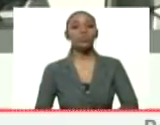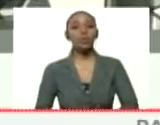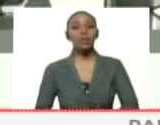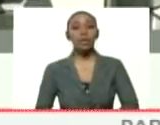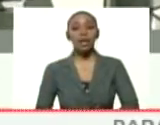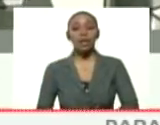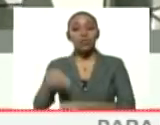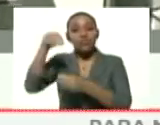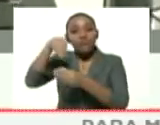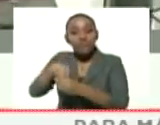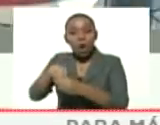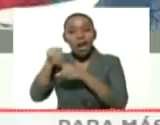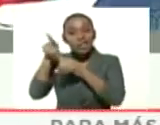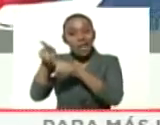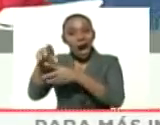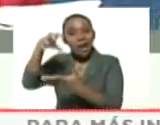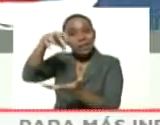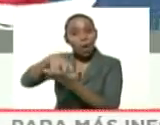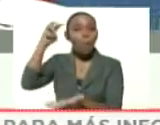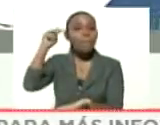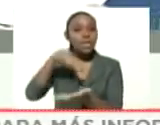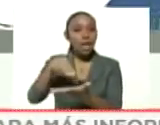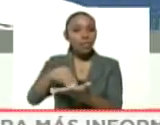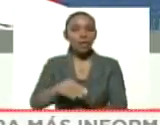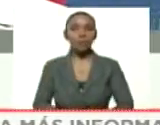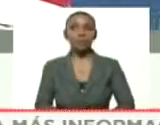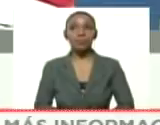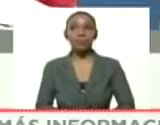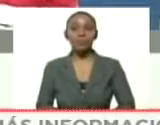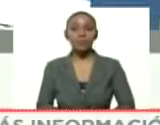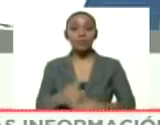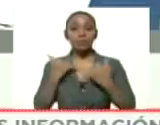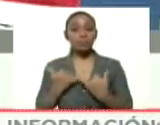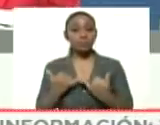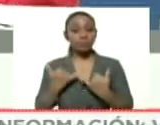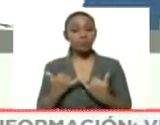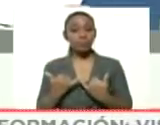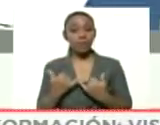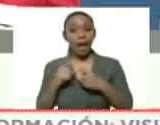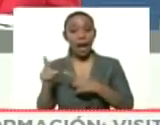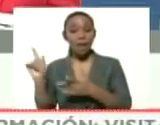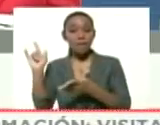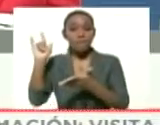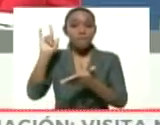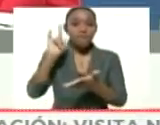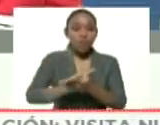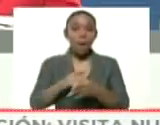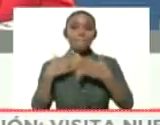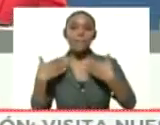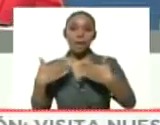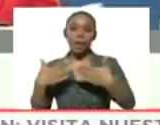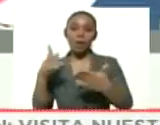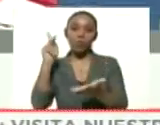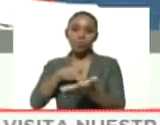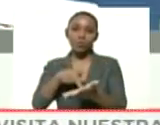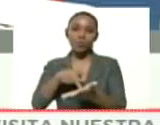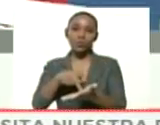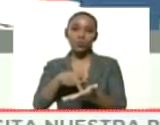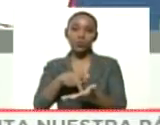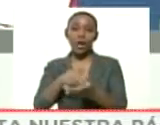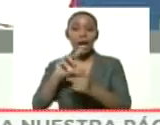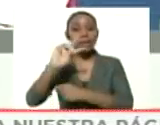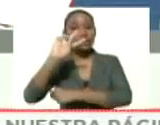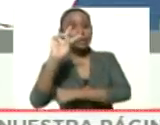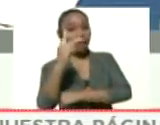residente del estado Miranda, recientemente regresó de Panamá. El